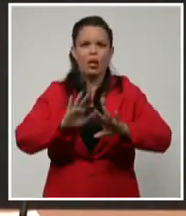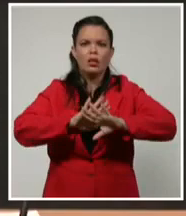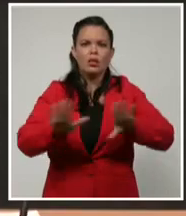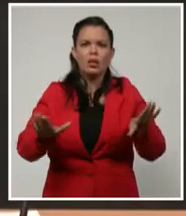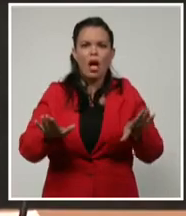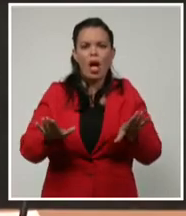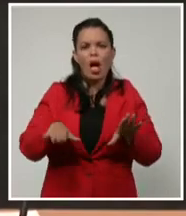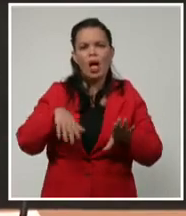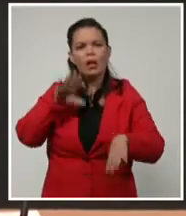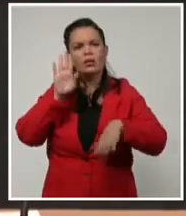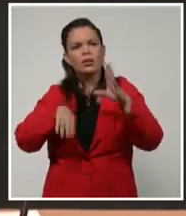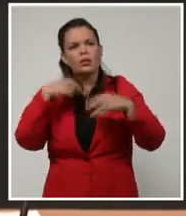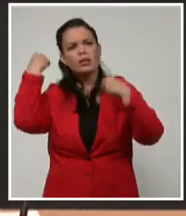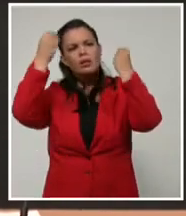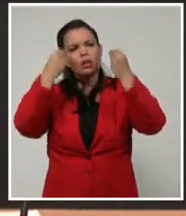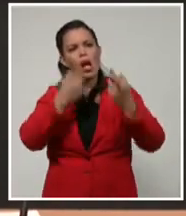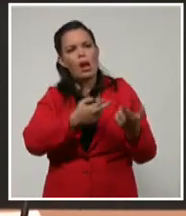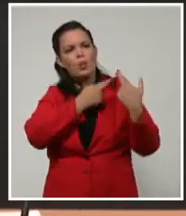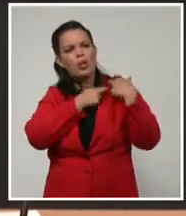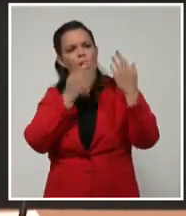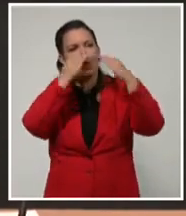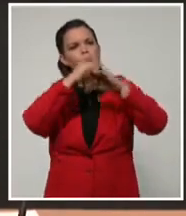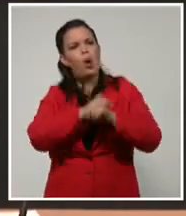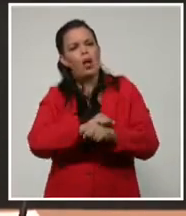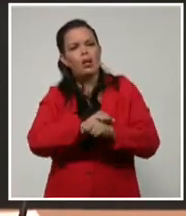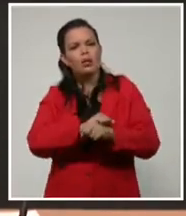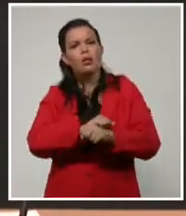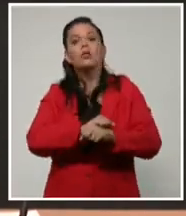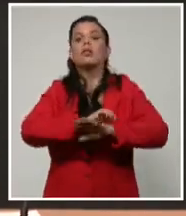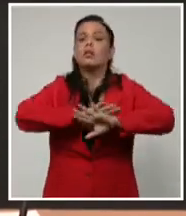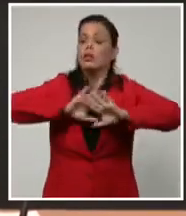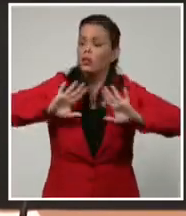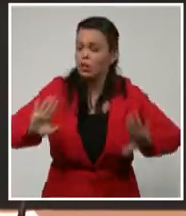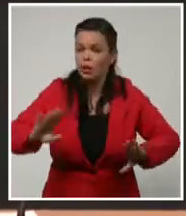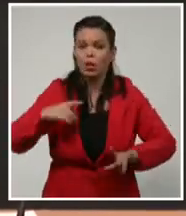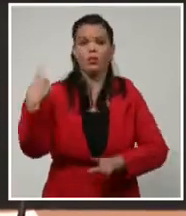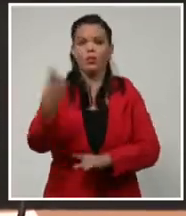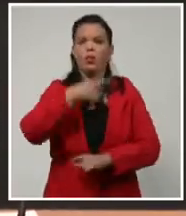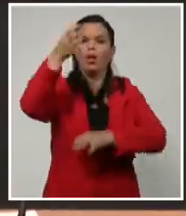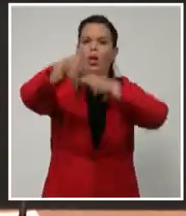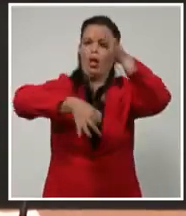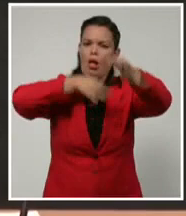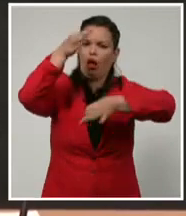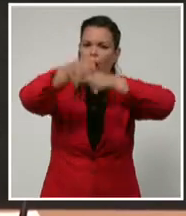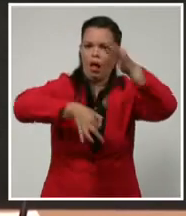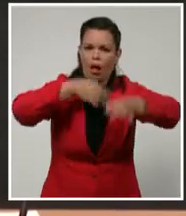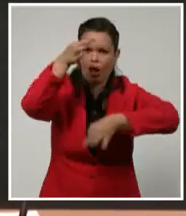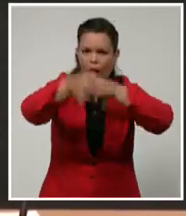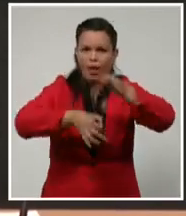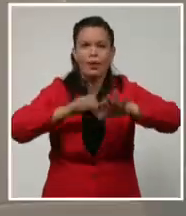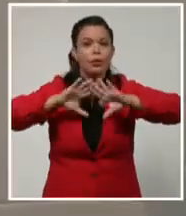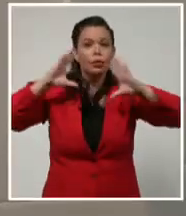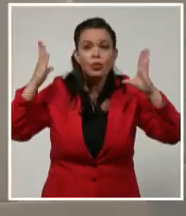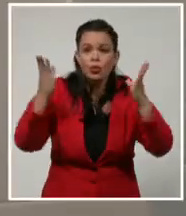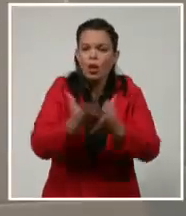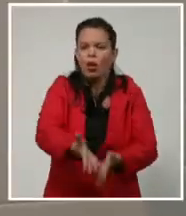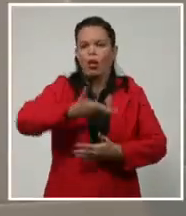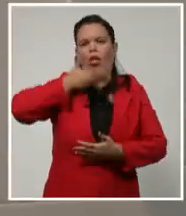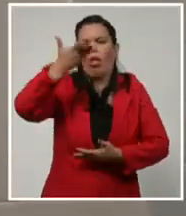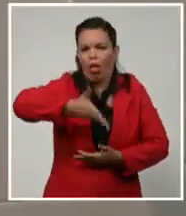social necesaria, le hemos dado todos los argumentos, hay que reciar medidas de control. Medidas de